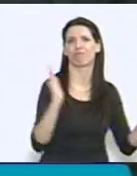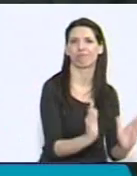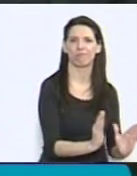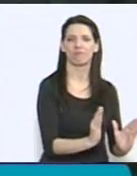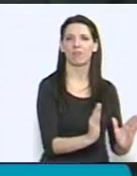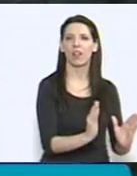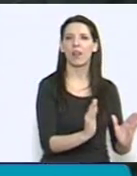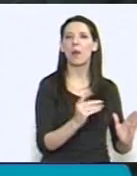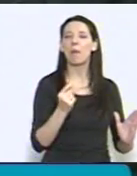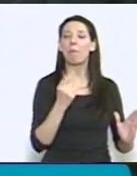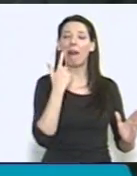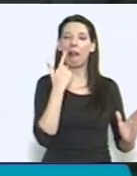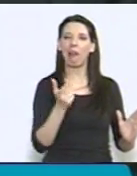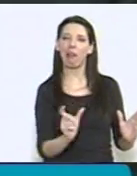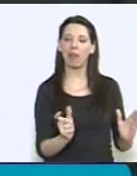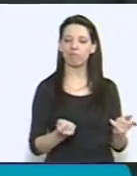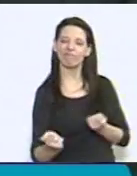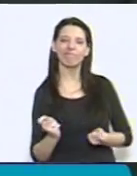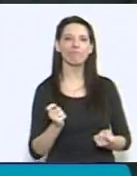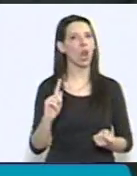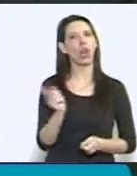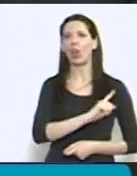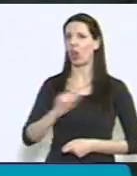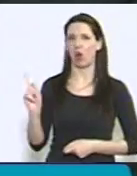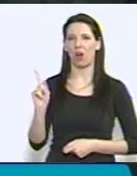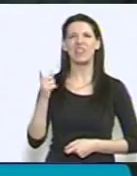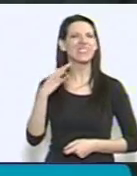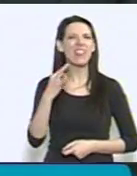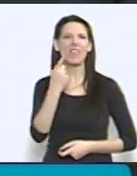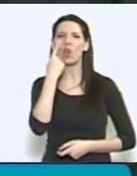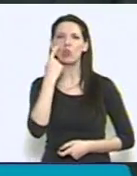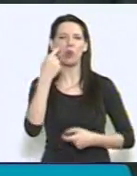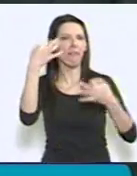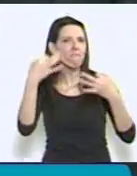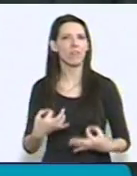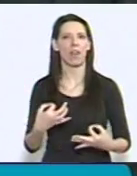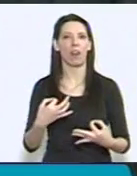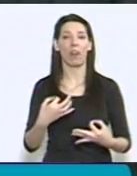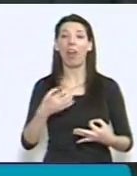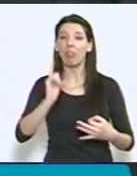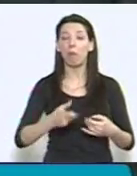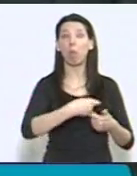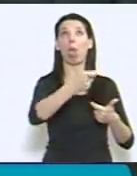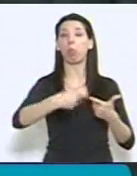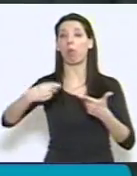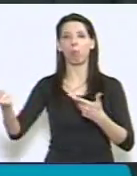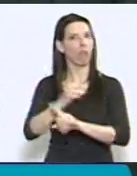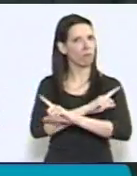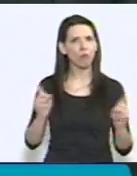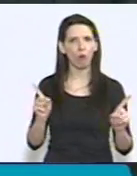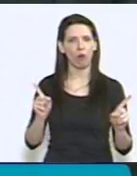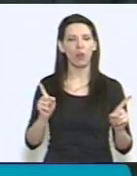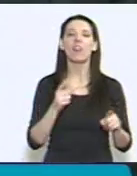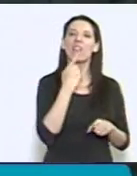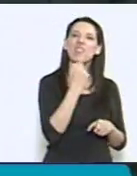margen para la intermediación espuria y el manejo discrecional. Compartimos los dictámenes de la minoría